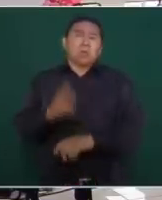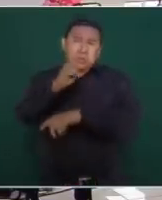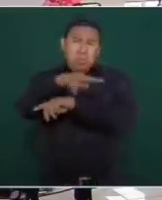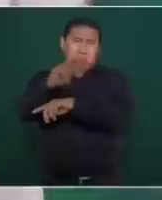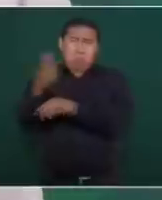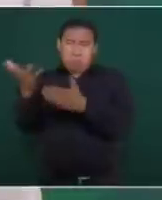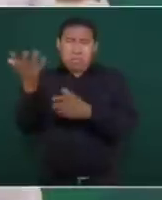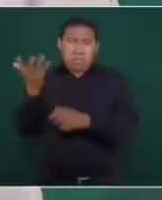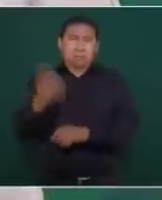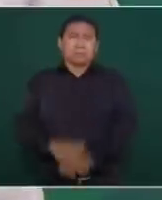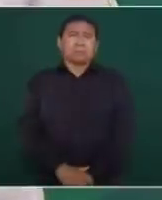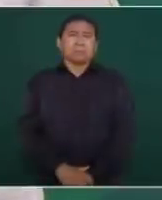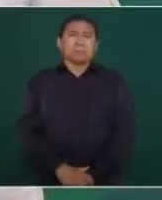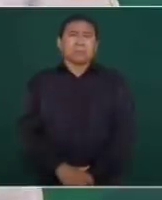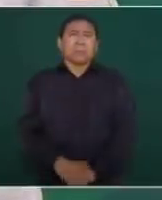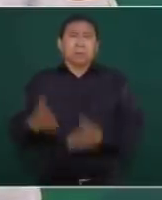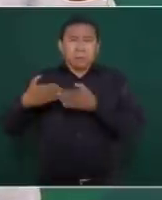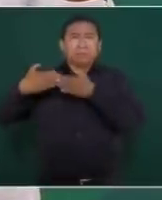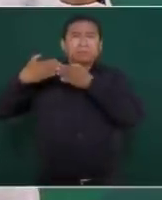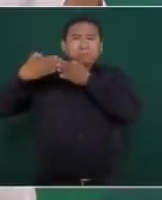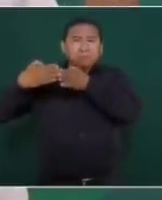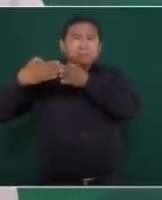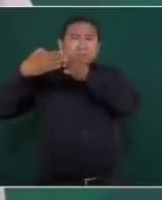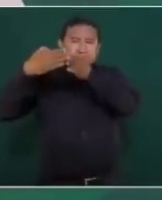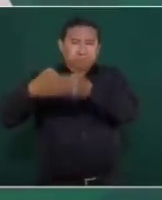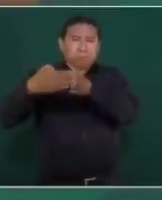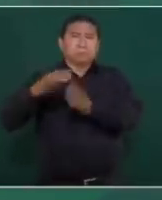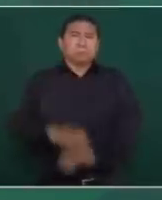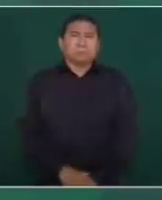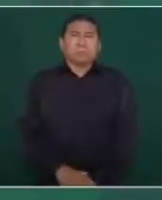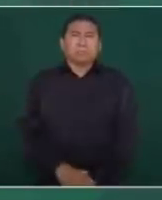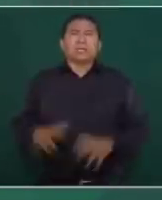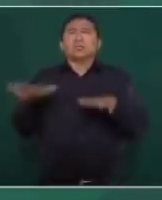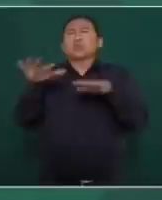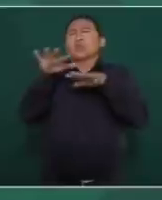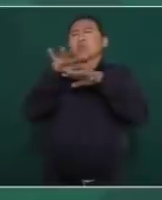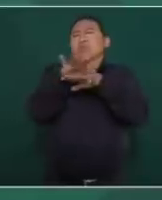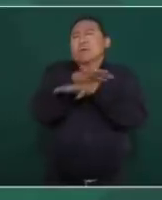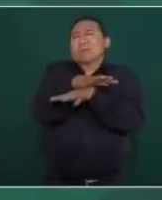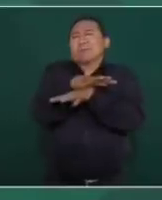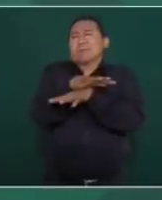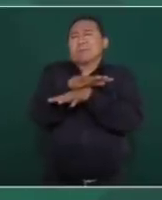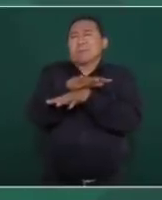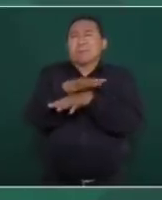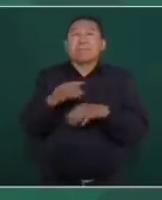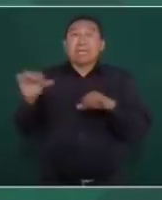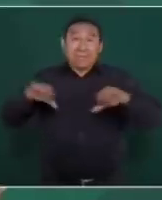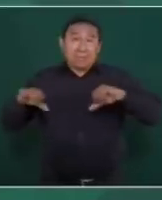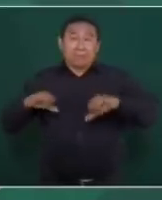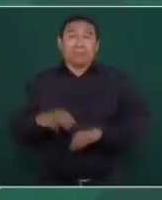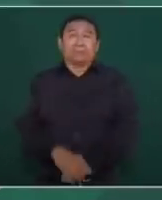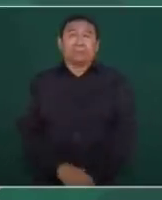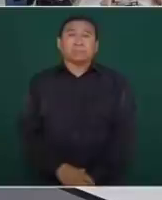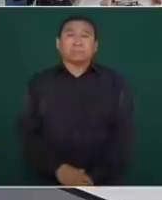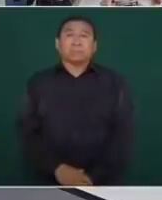para la llegada de cruceros, que es un cambio nada más de la actividad.